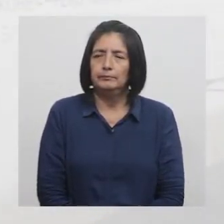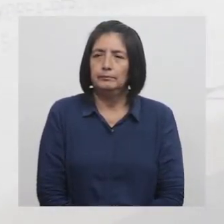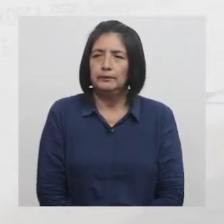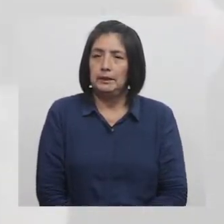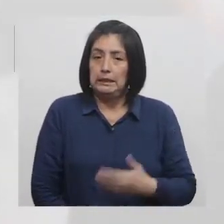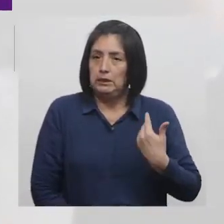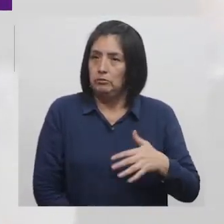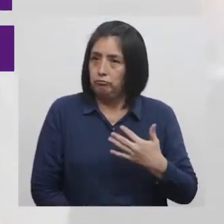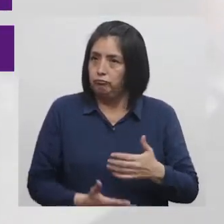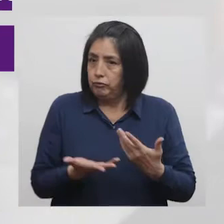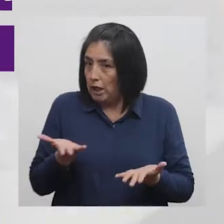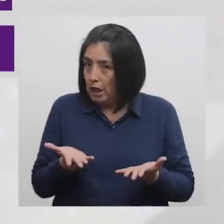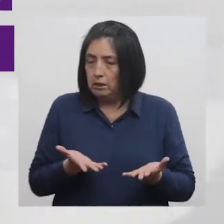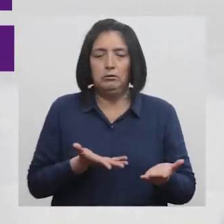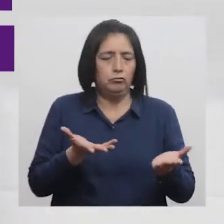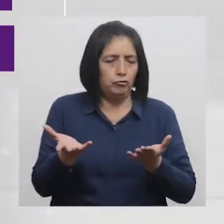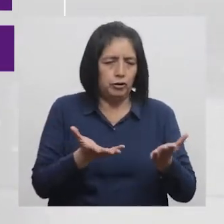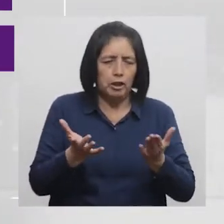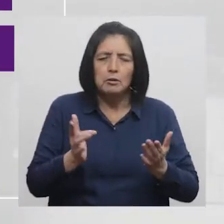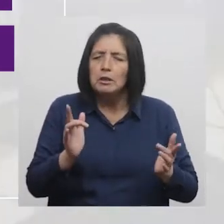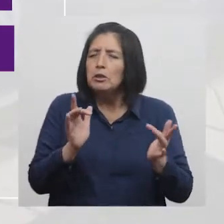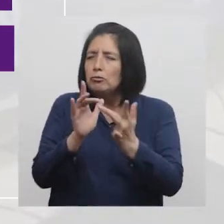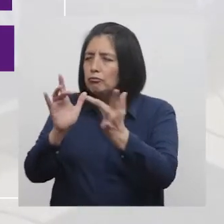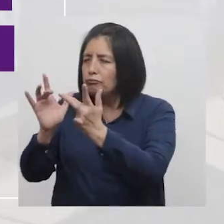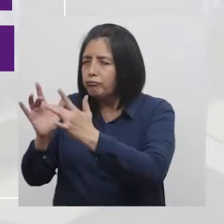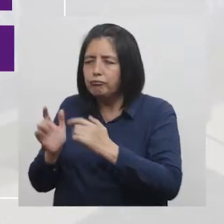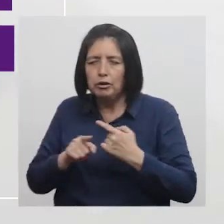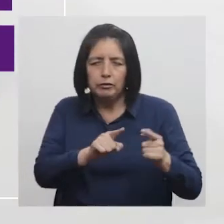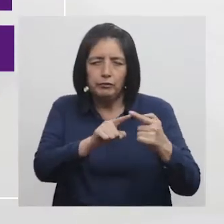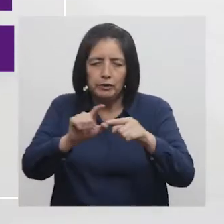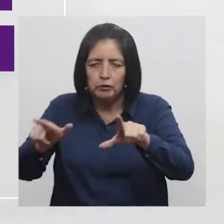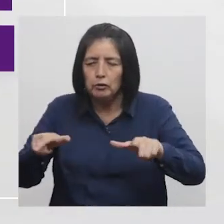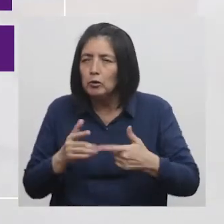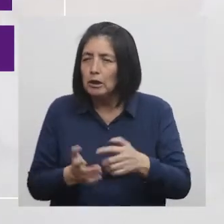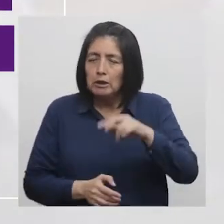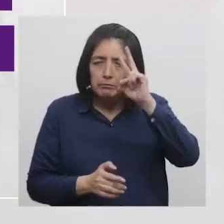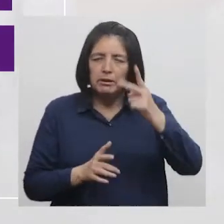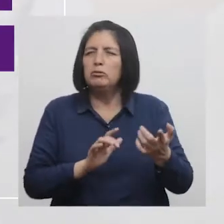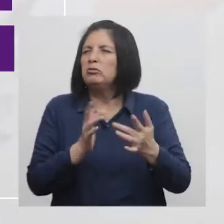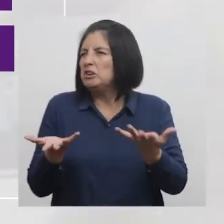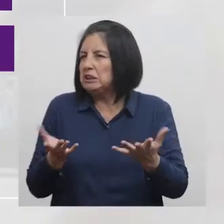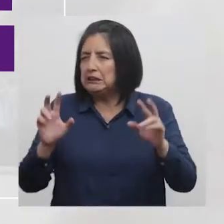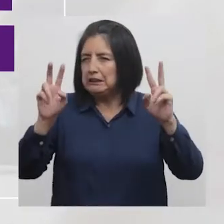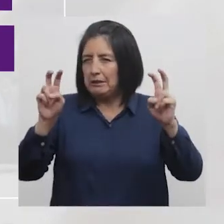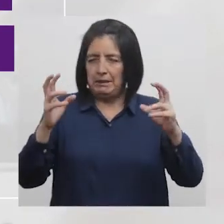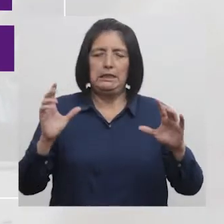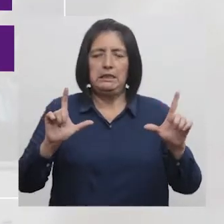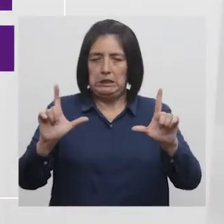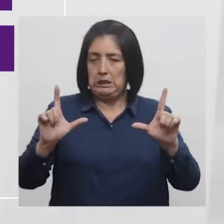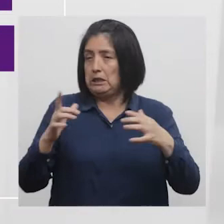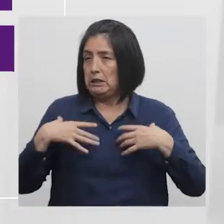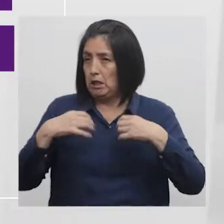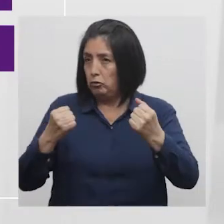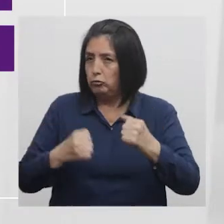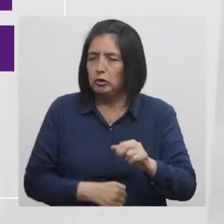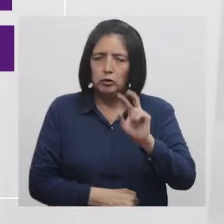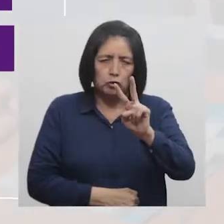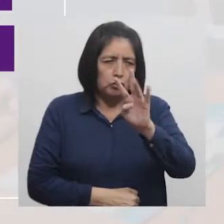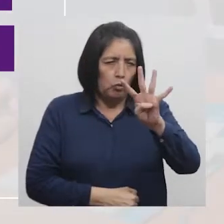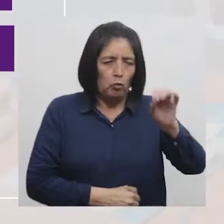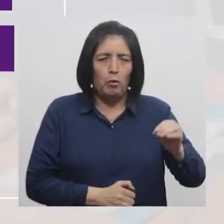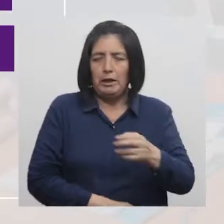Se acercan los servicios de salud a todos los rincones del país Gracias a la Red Nacional de Telesalud Más de 240